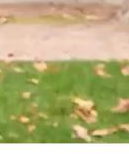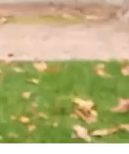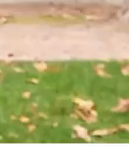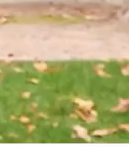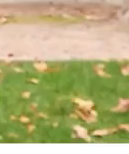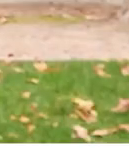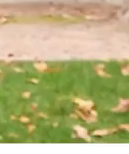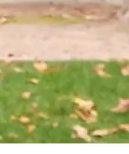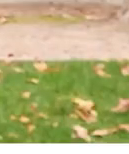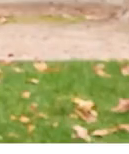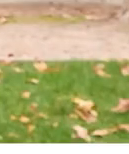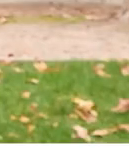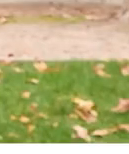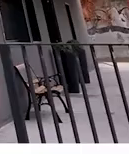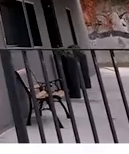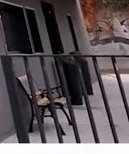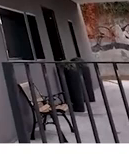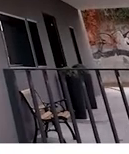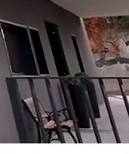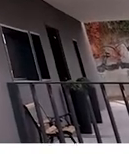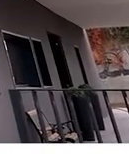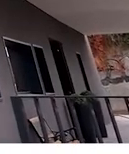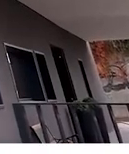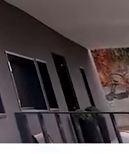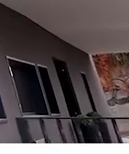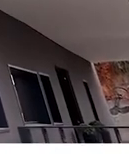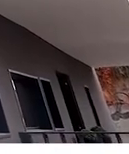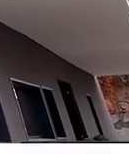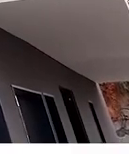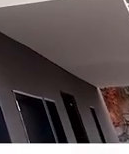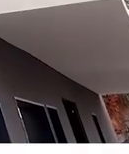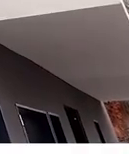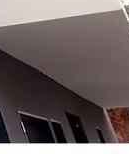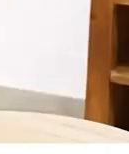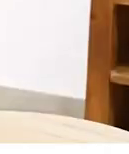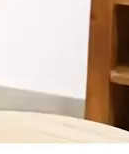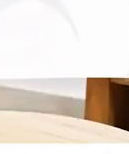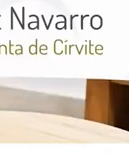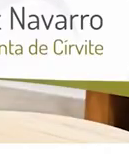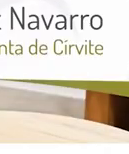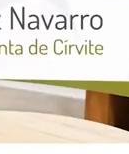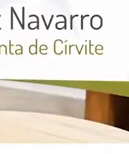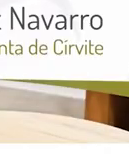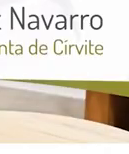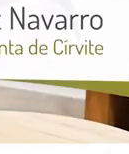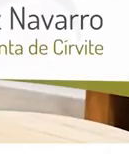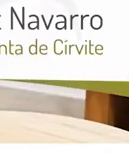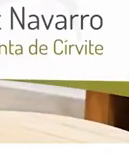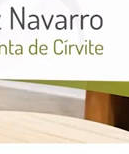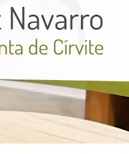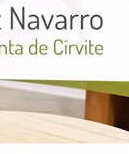Y ahora queremos ampliar nuestra contribución Con un proyecto innovador Nuestra Resogar Las personas con discapacidad